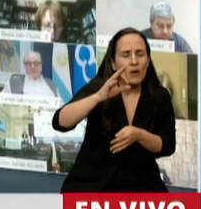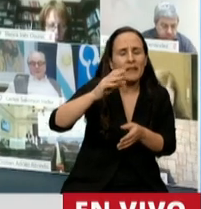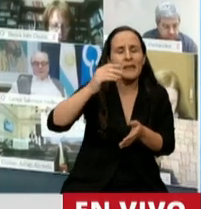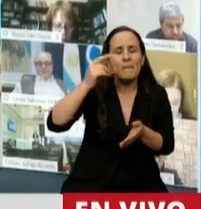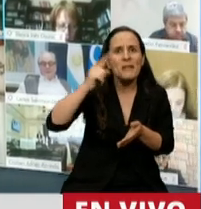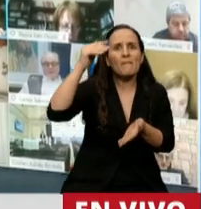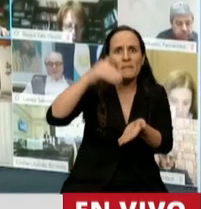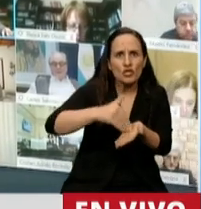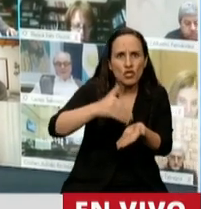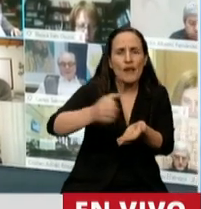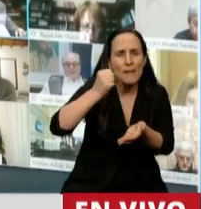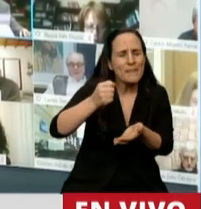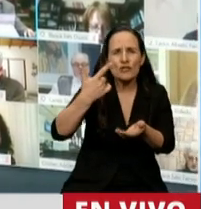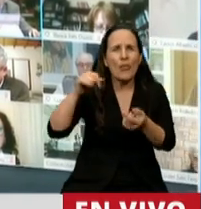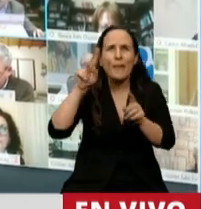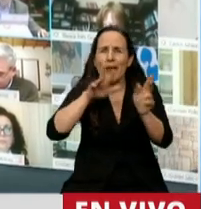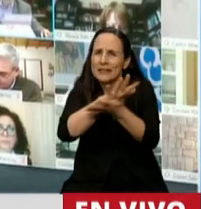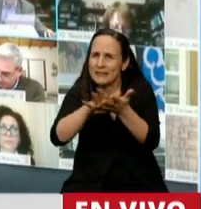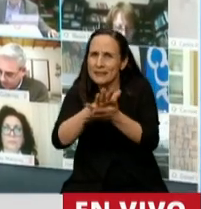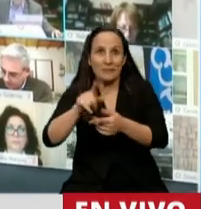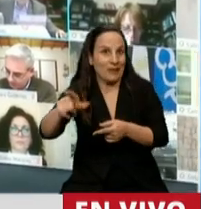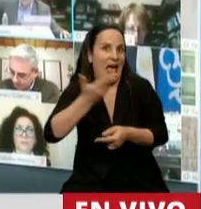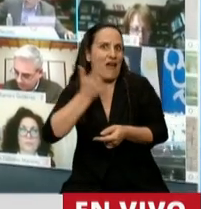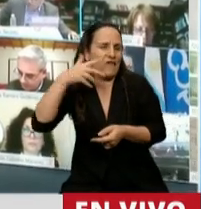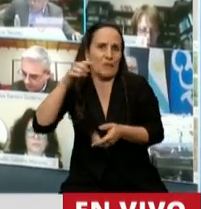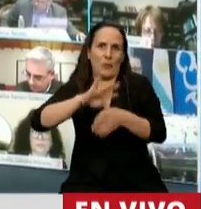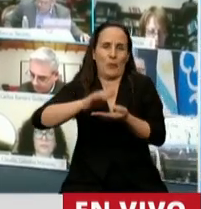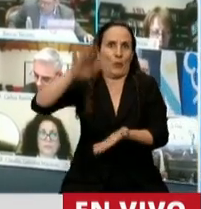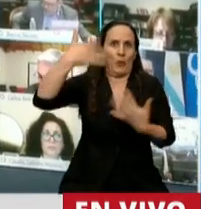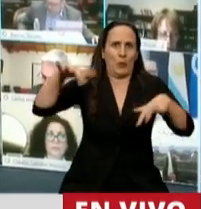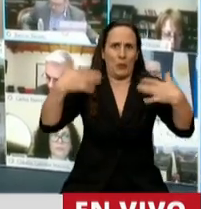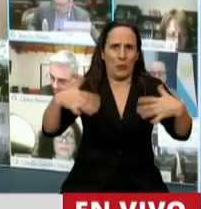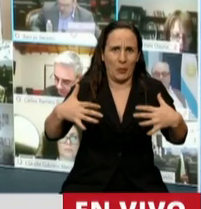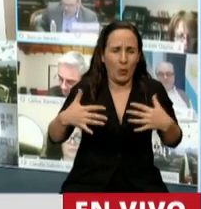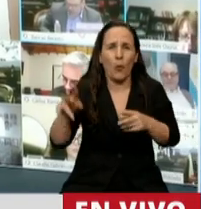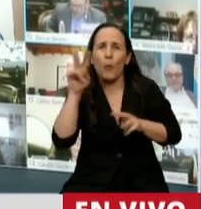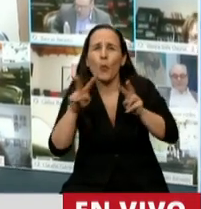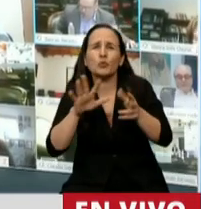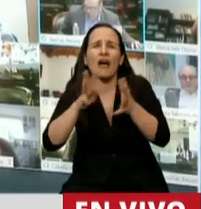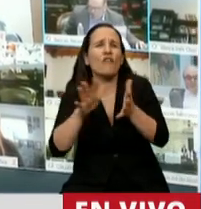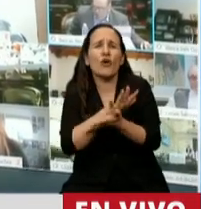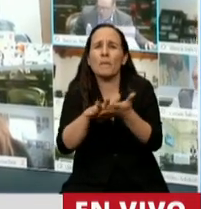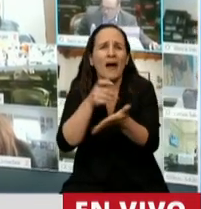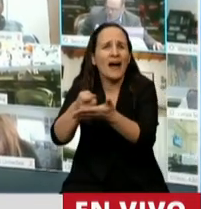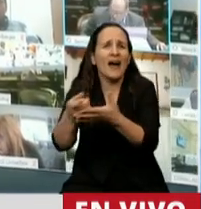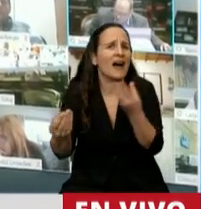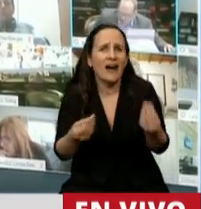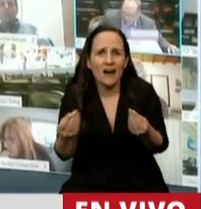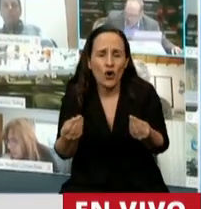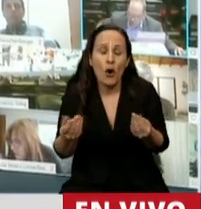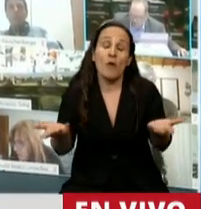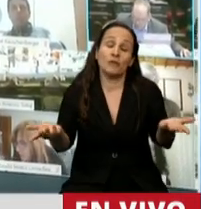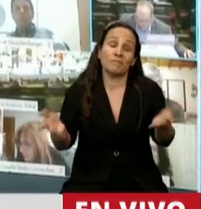de mil millones de pesos que hay con la FIP, y en una manera que sea una manera, dentro de la